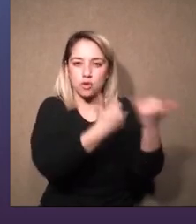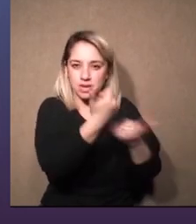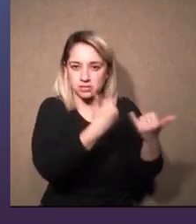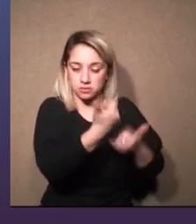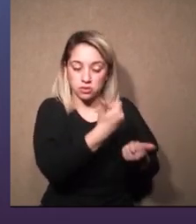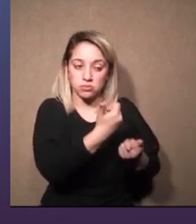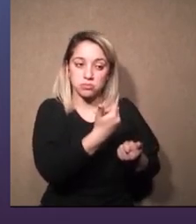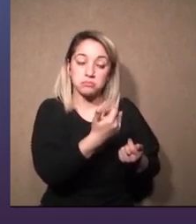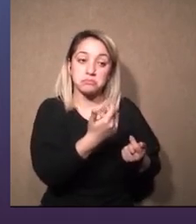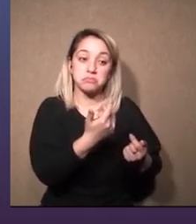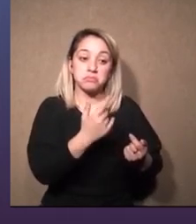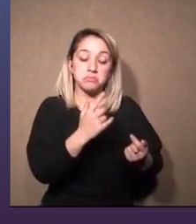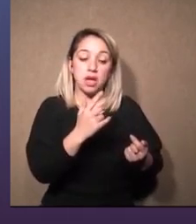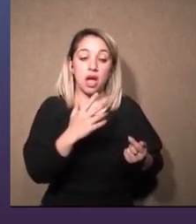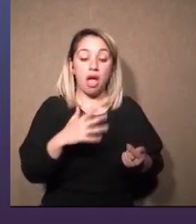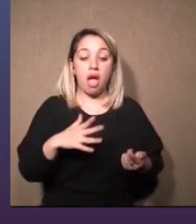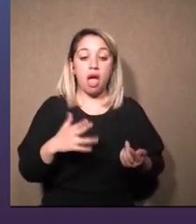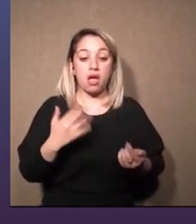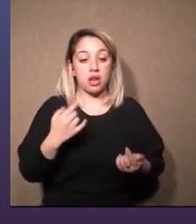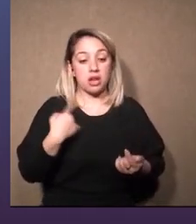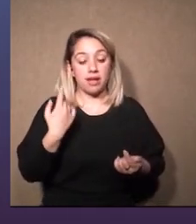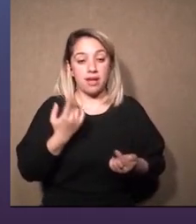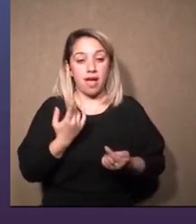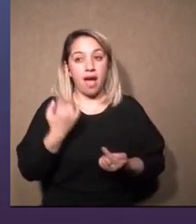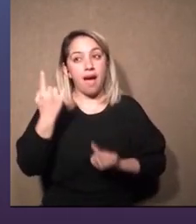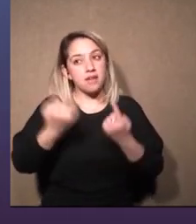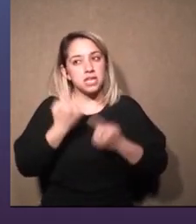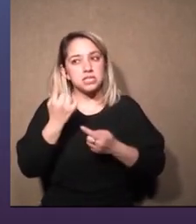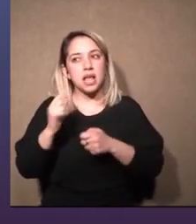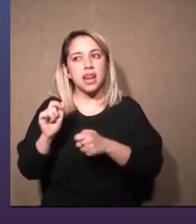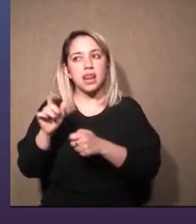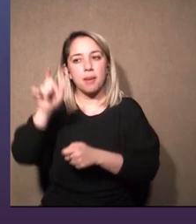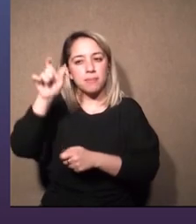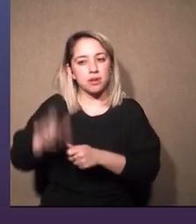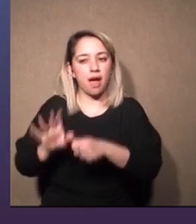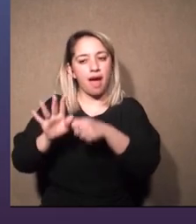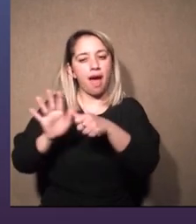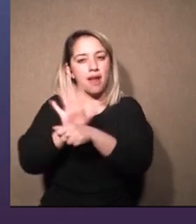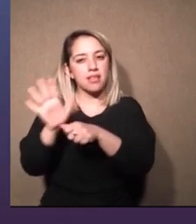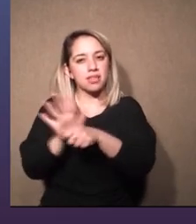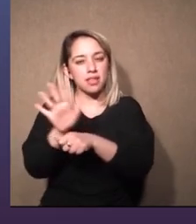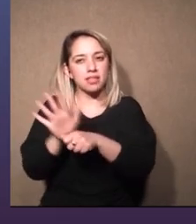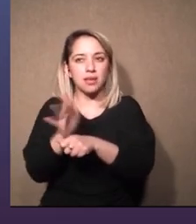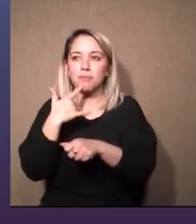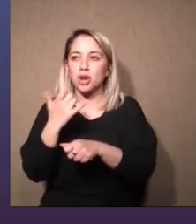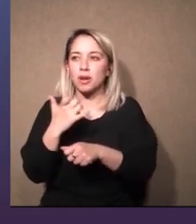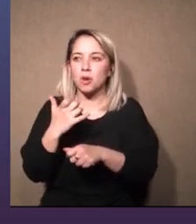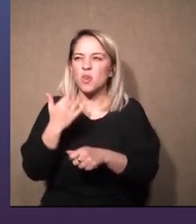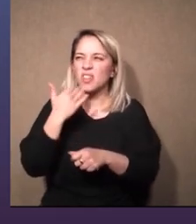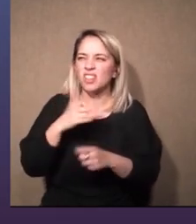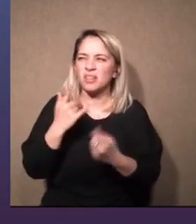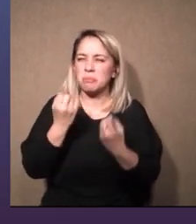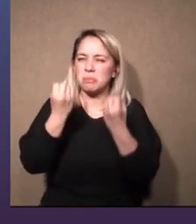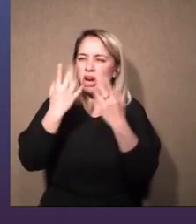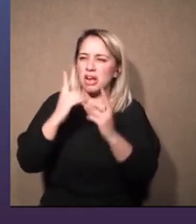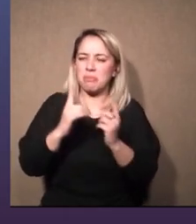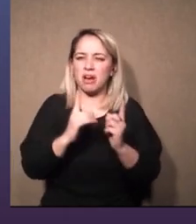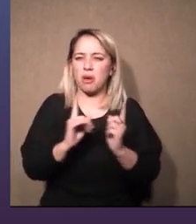muchas veces muchas el artista no entiende por qué lo perseguimos